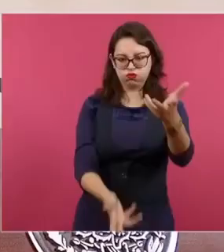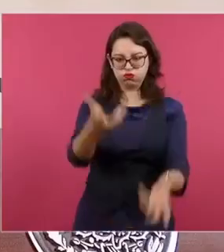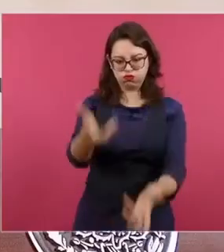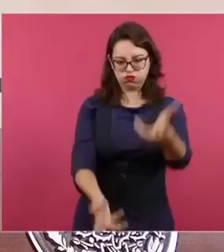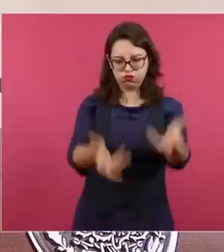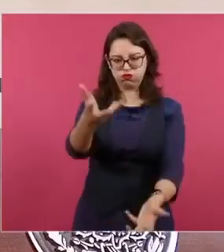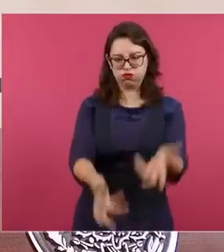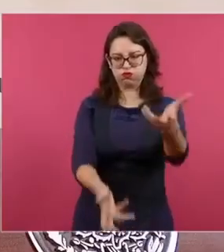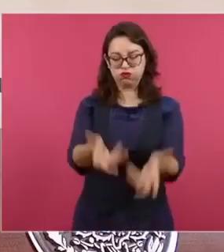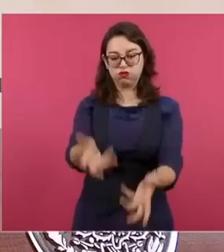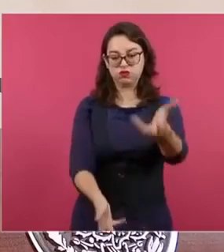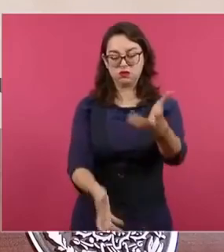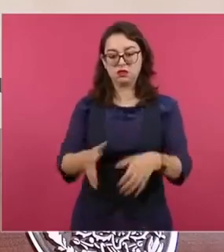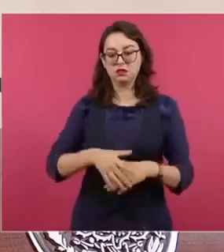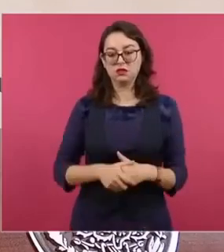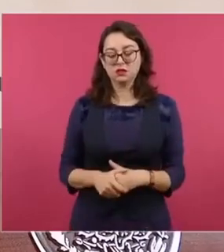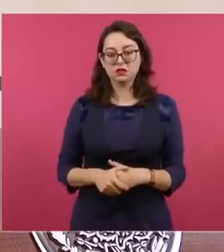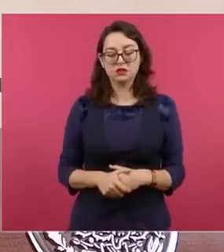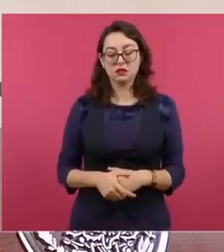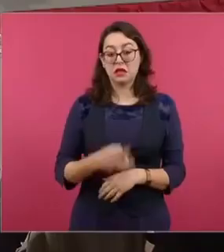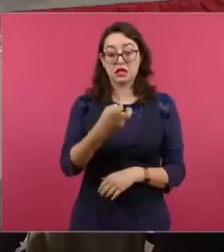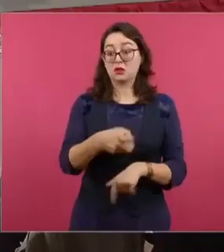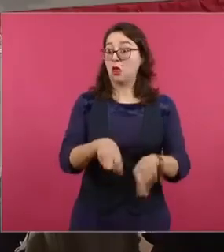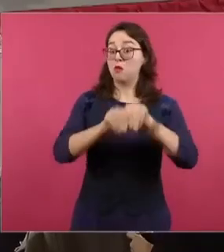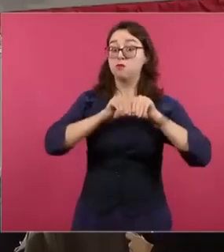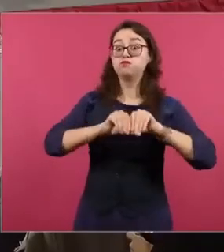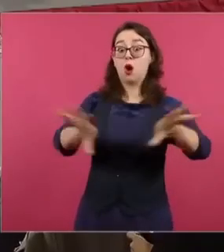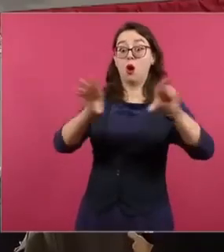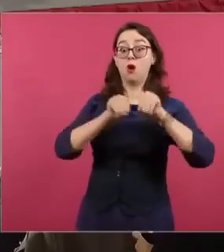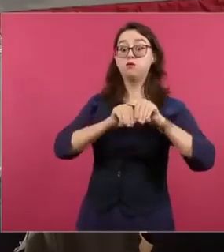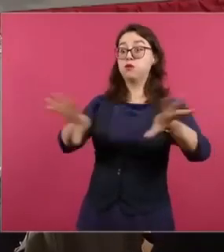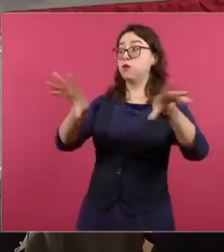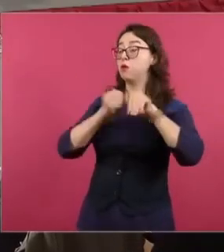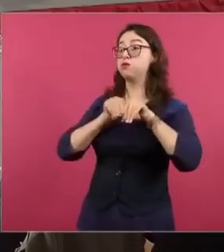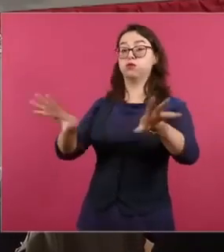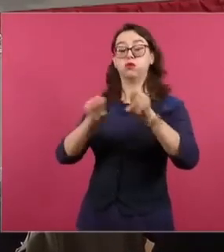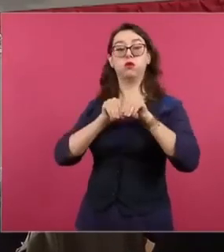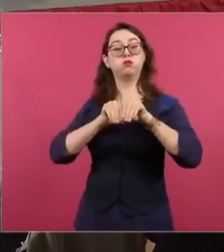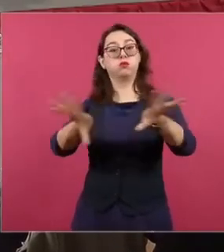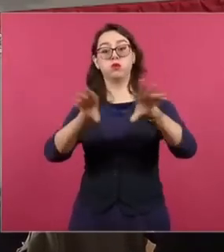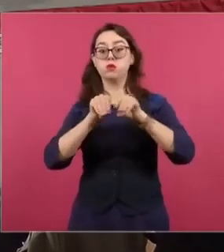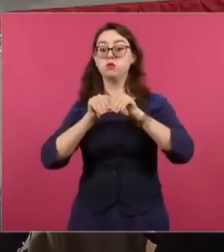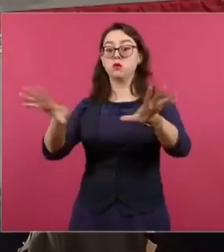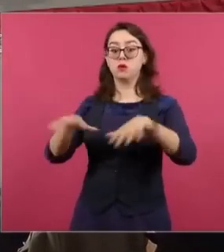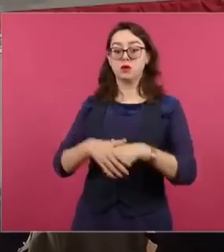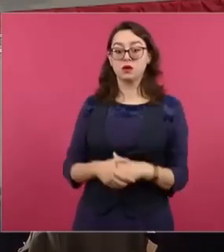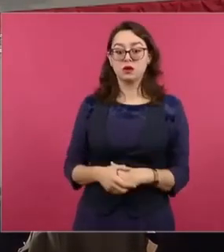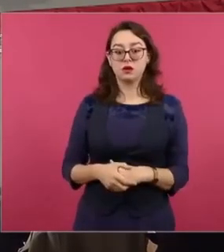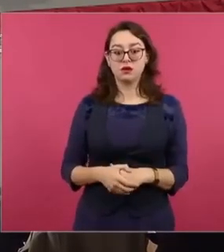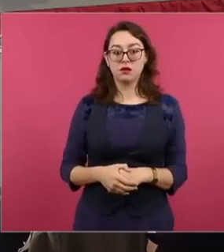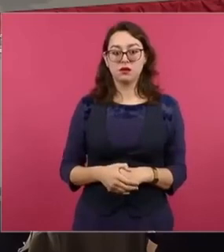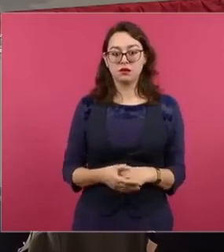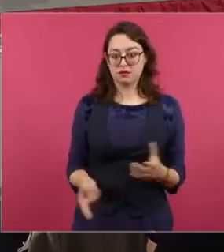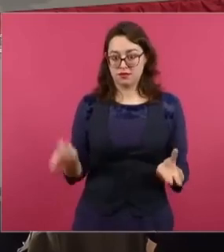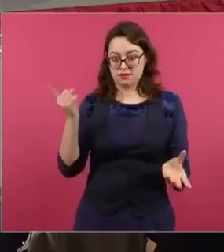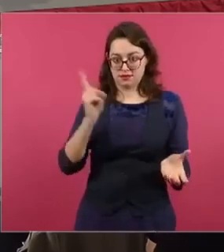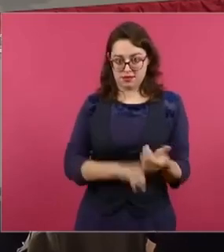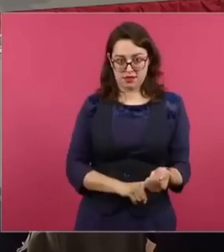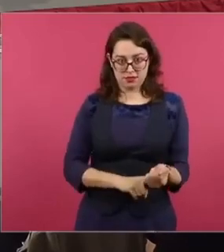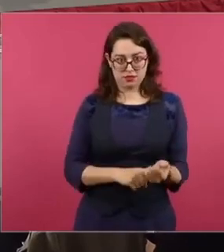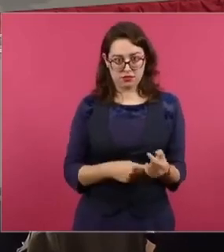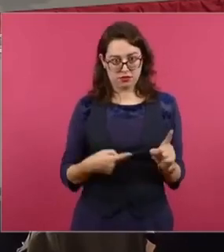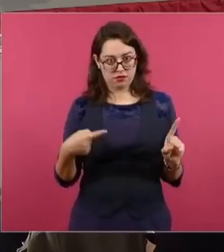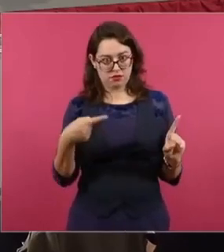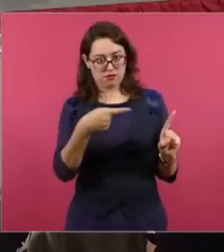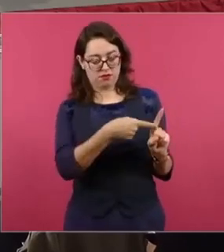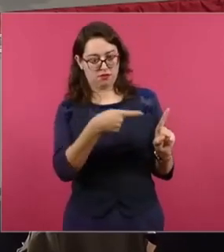Pero esto no lo saca Milenio, ni mucho menos Reforma, ni